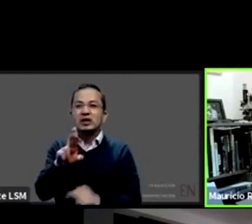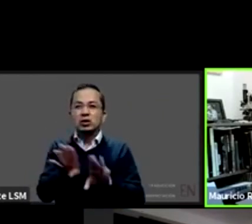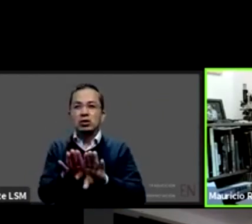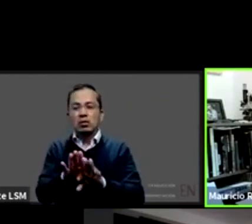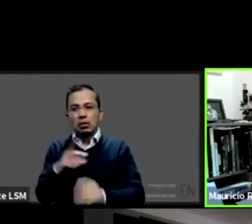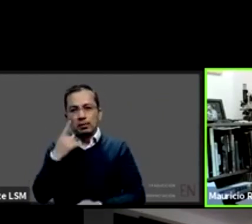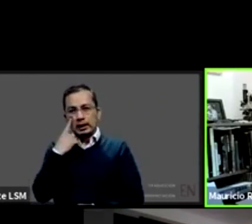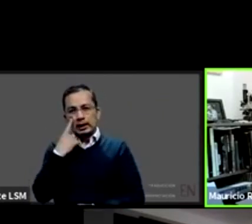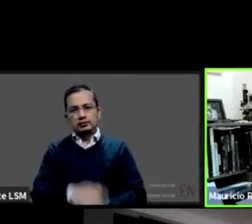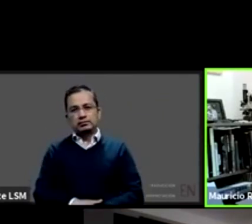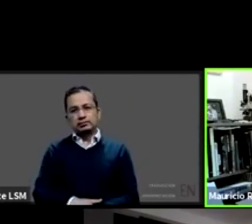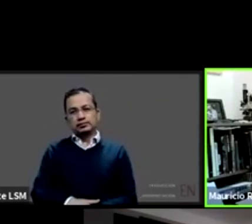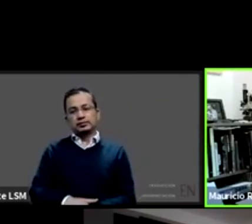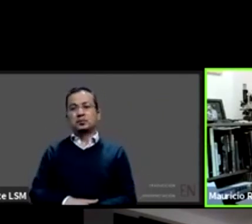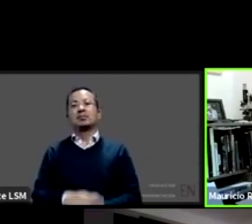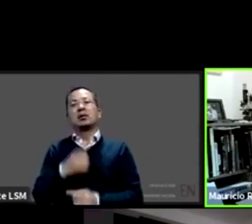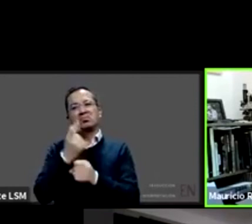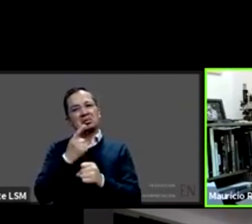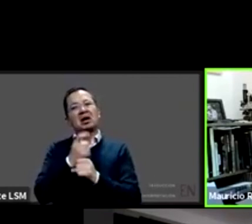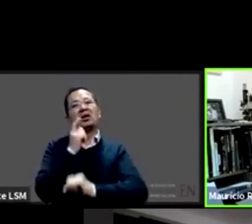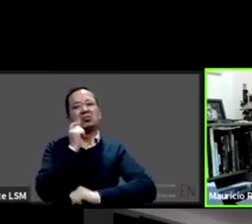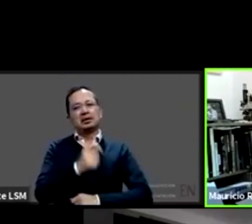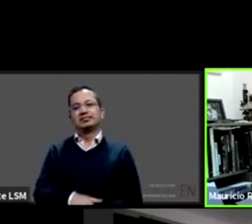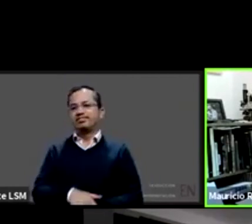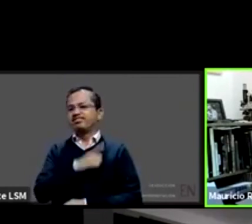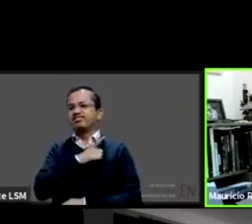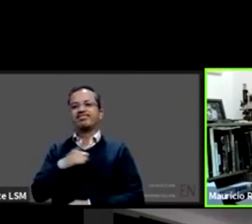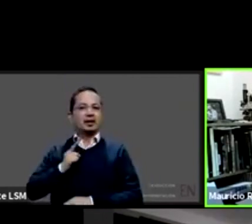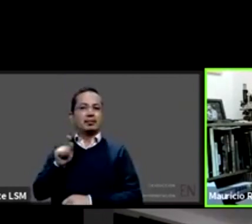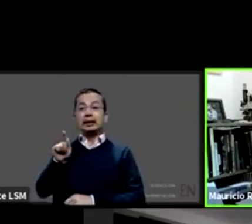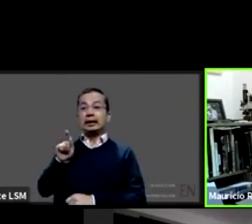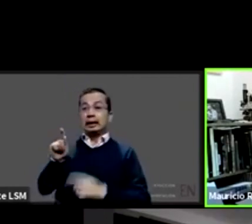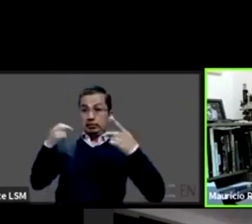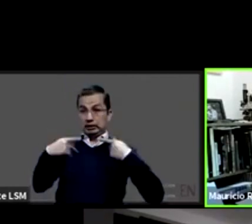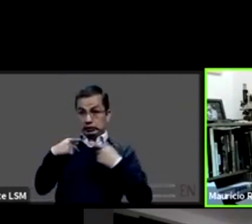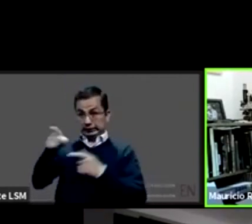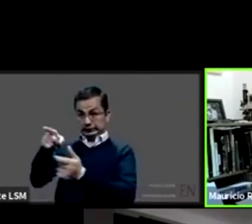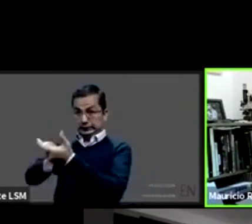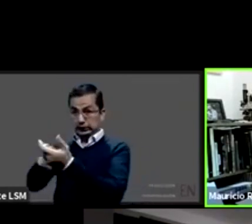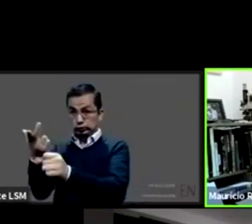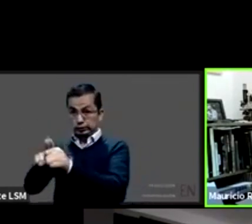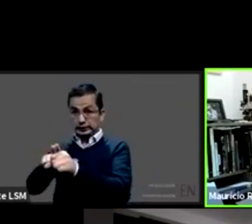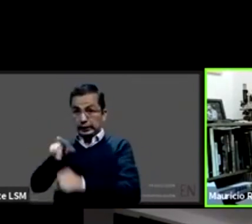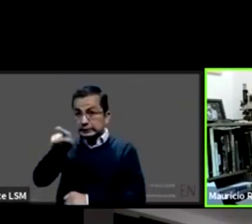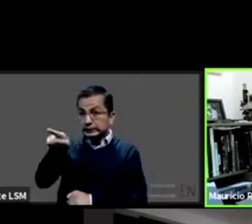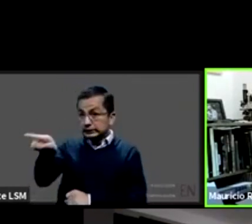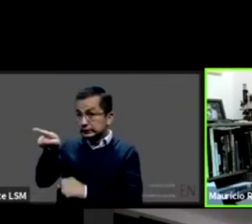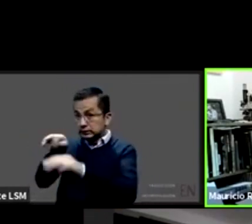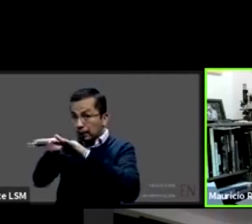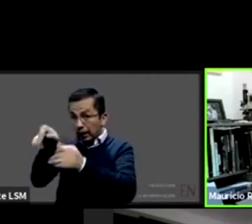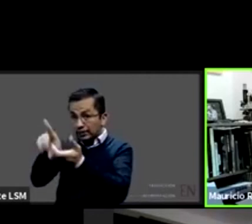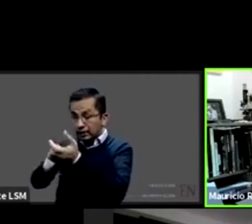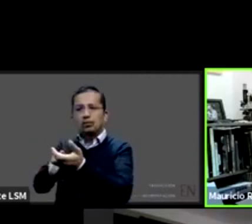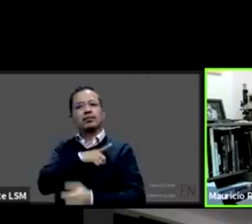sensibilizar al personal de atención ¿no? en algunos casos creo que hay